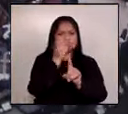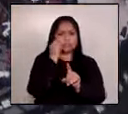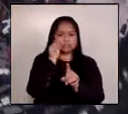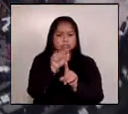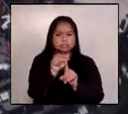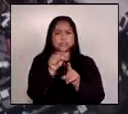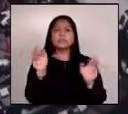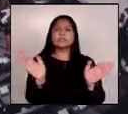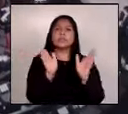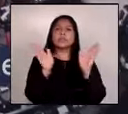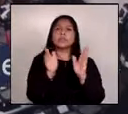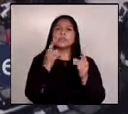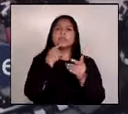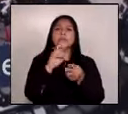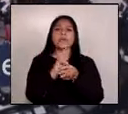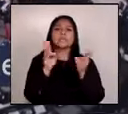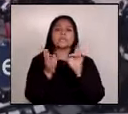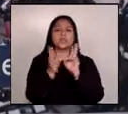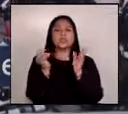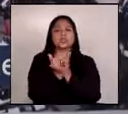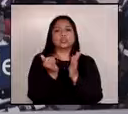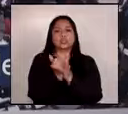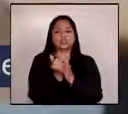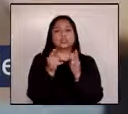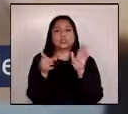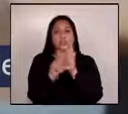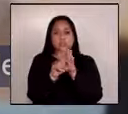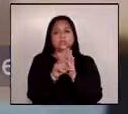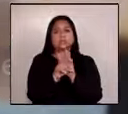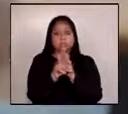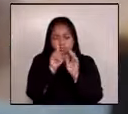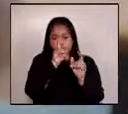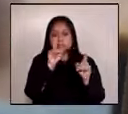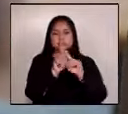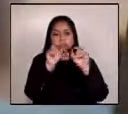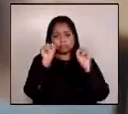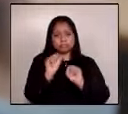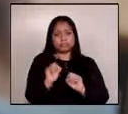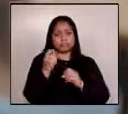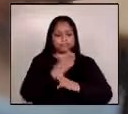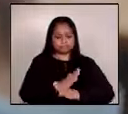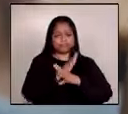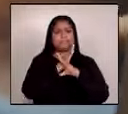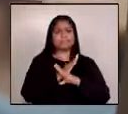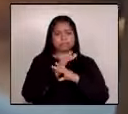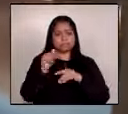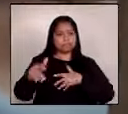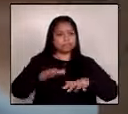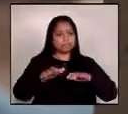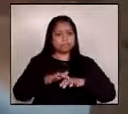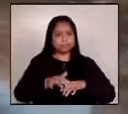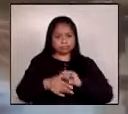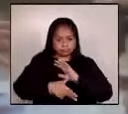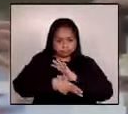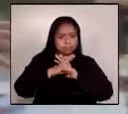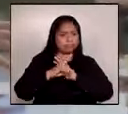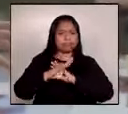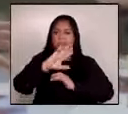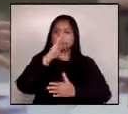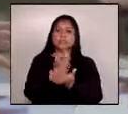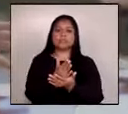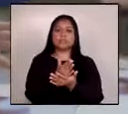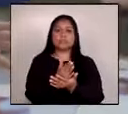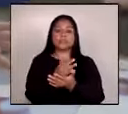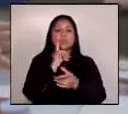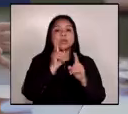promoveremos las reformas institucionales y legales necesarias para garantizar que estos actos no vuelvan a ocurrir con esto